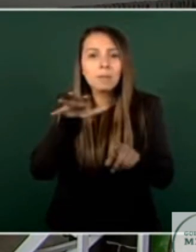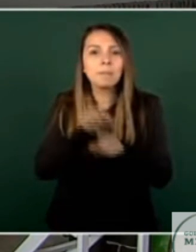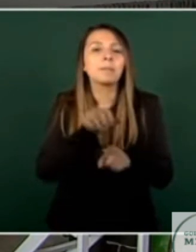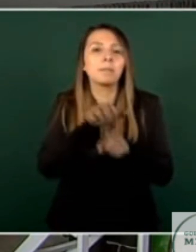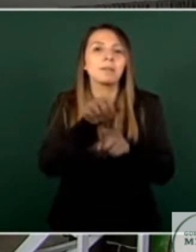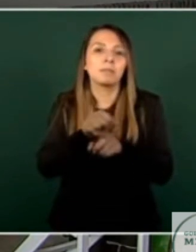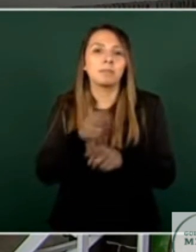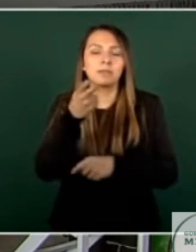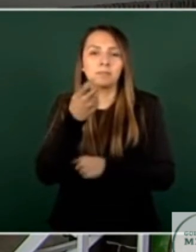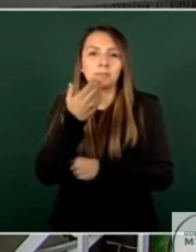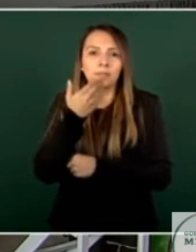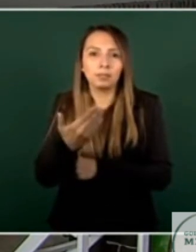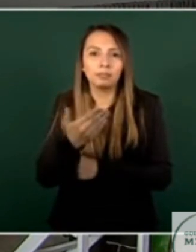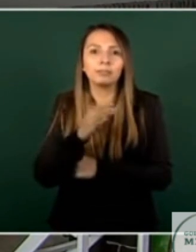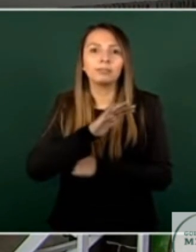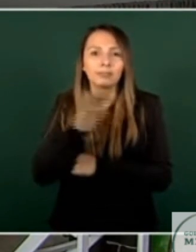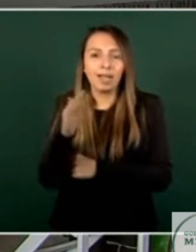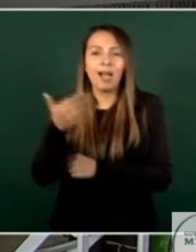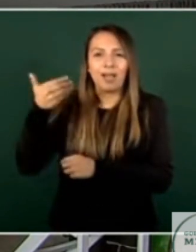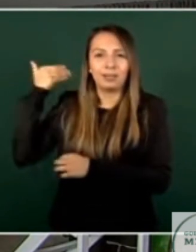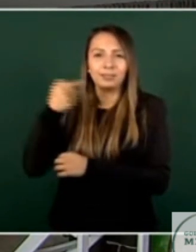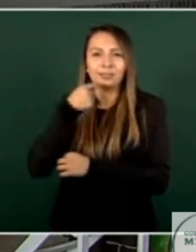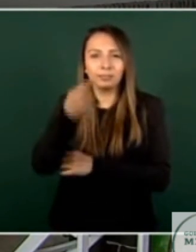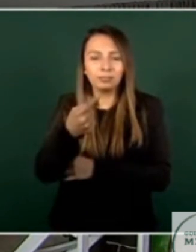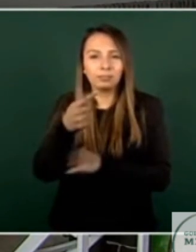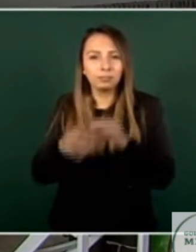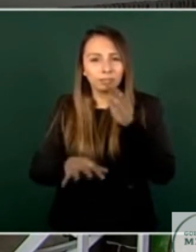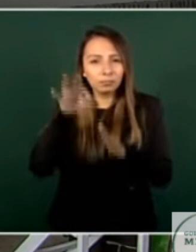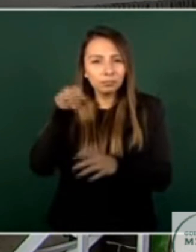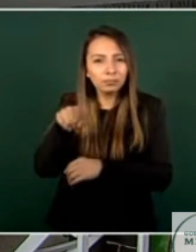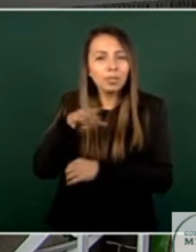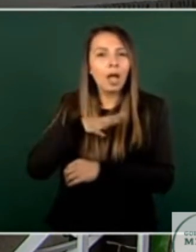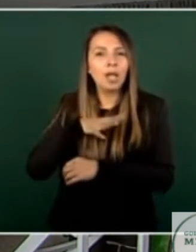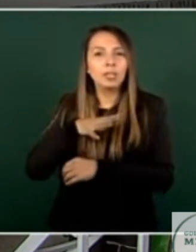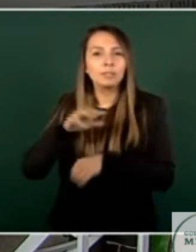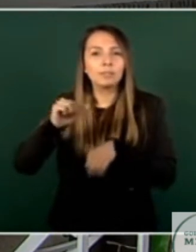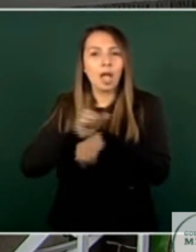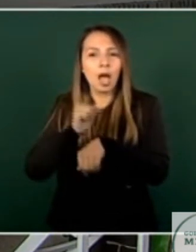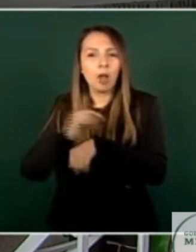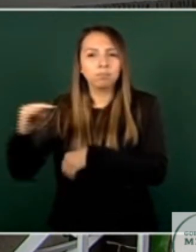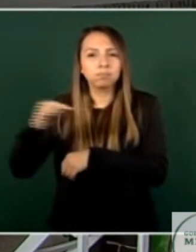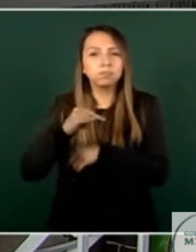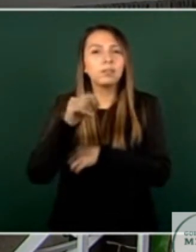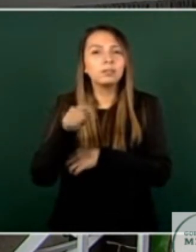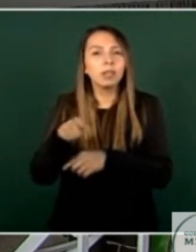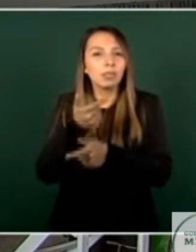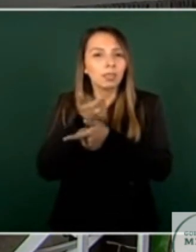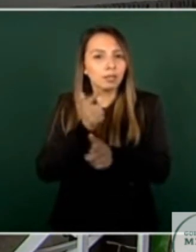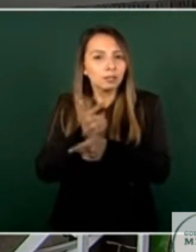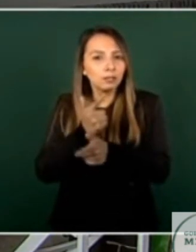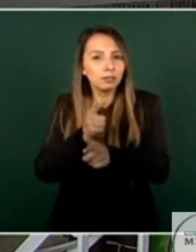aquí se pudo ubicar, como ya lo hemos comentado un vehículo taxi que fue en el que llegaron los